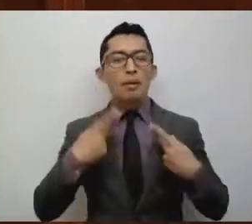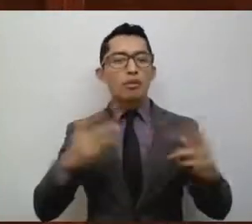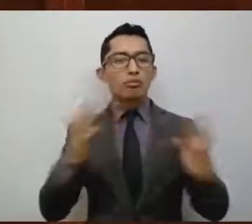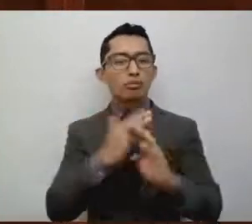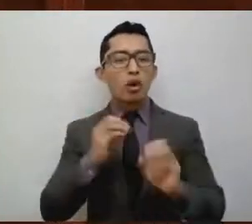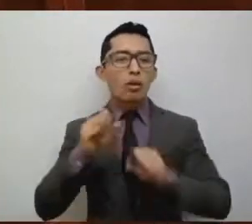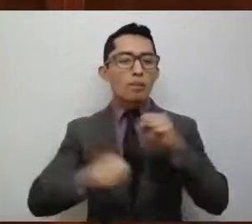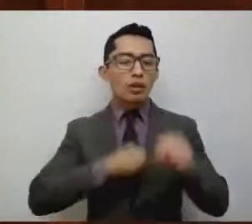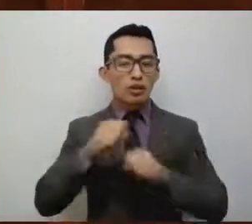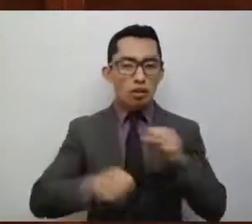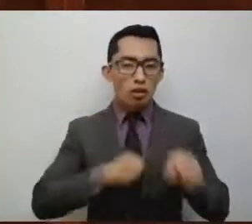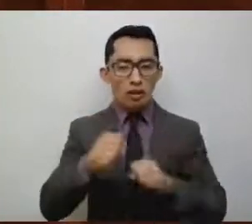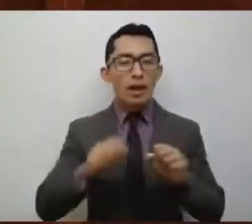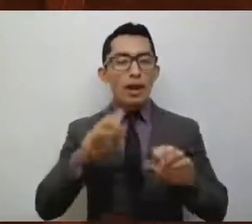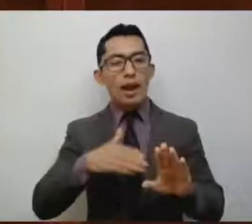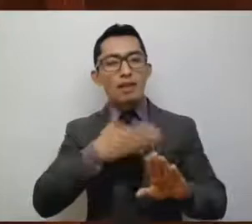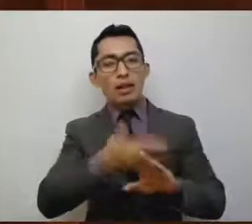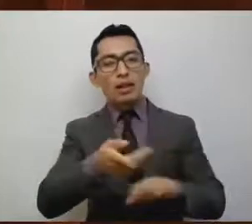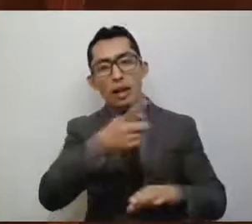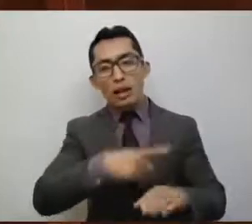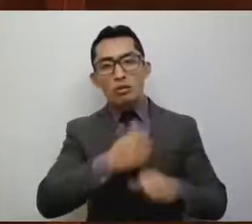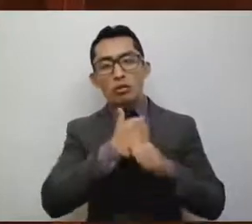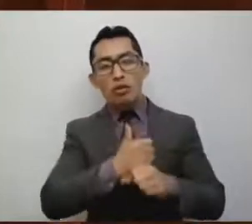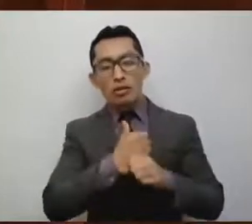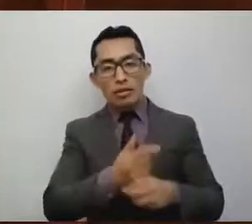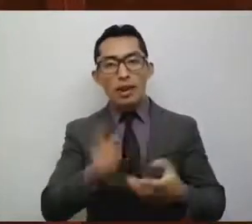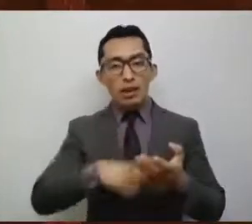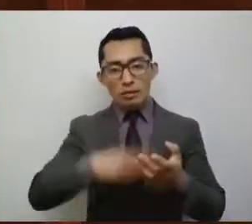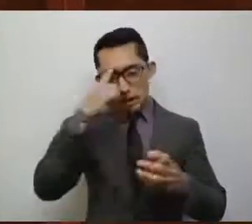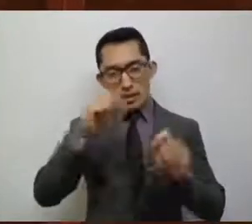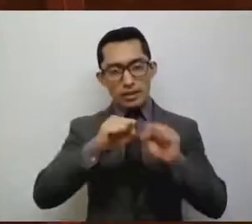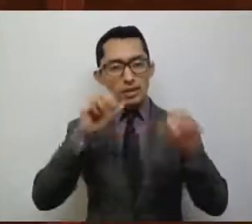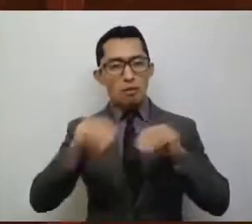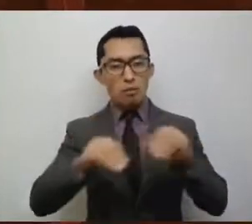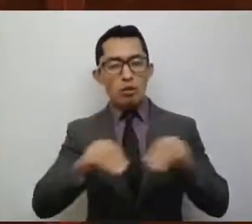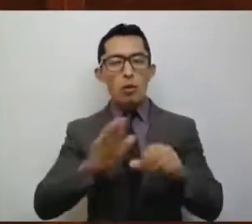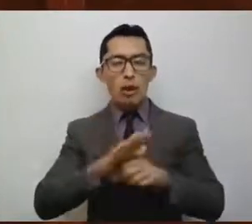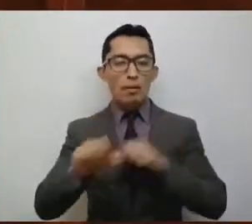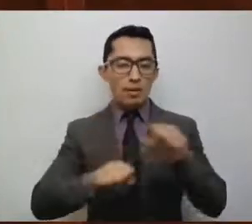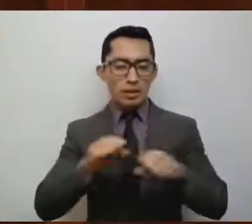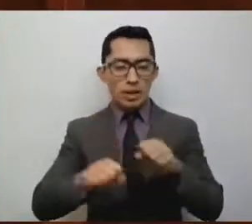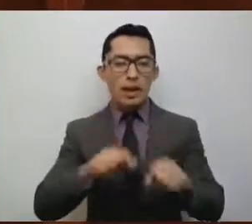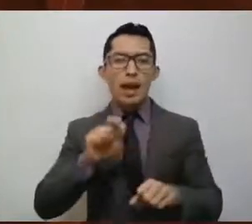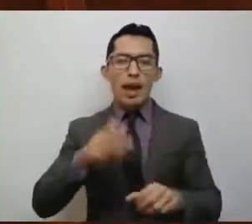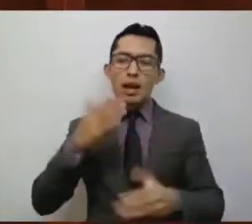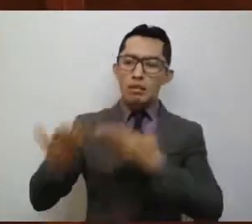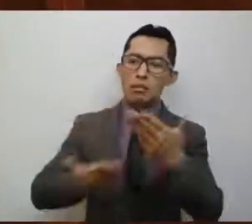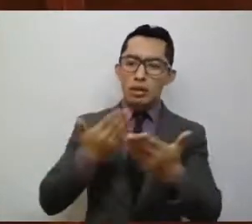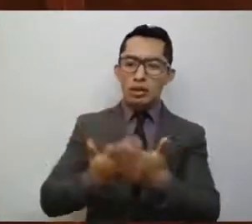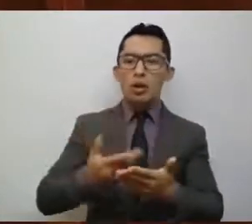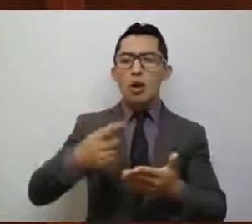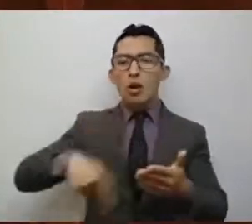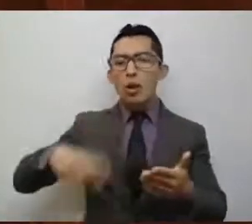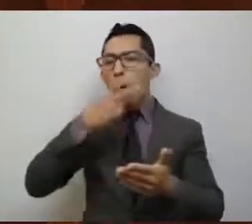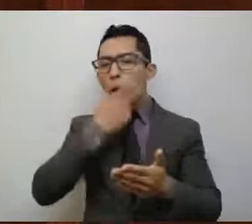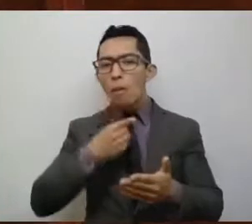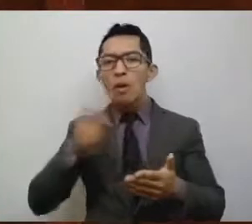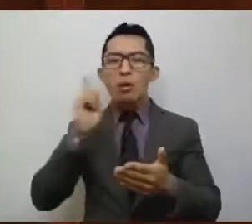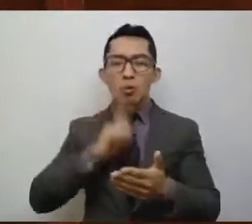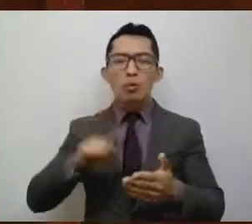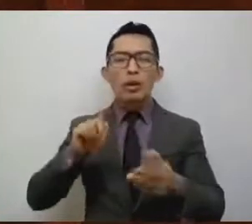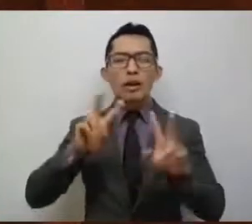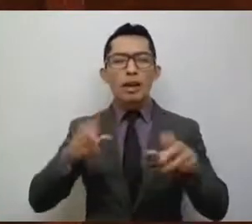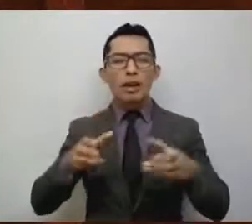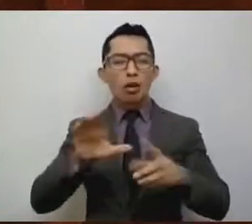vulnerables de nuestro sistema de movilidad. Iniciativa la cual fue robustecida por las y los diputados integrantes de la